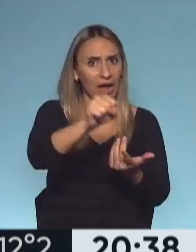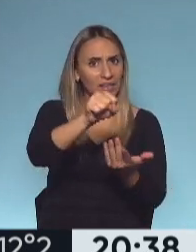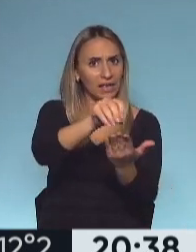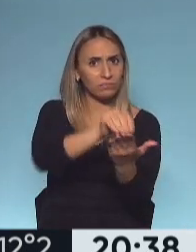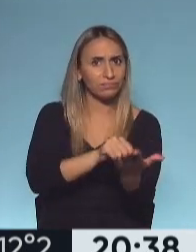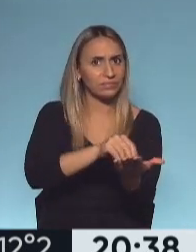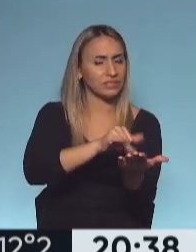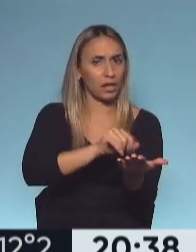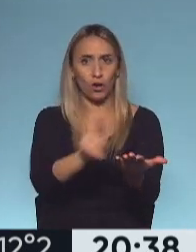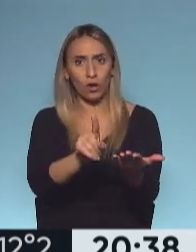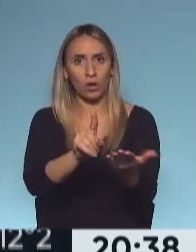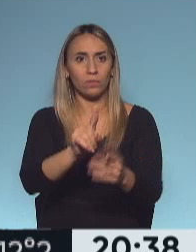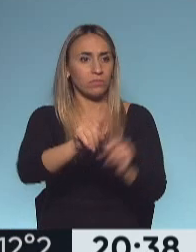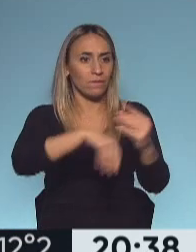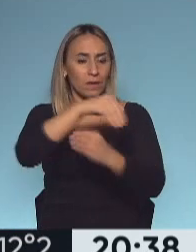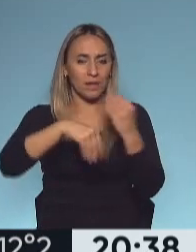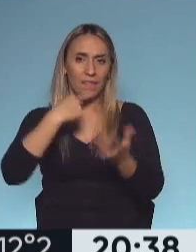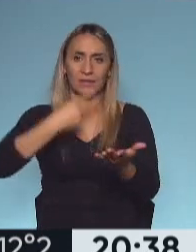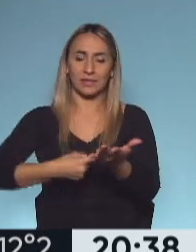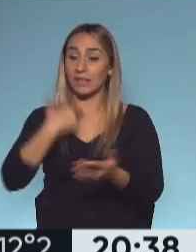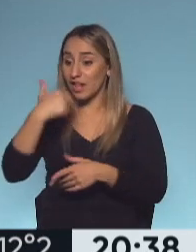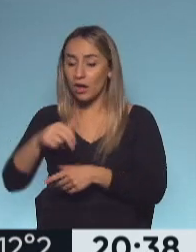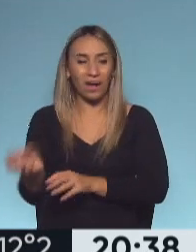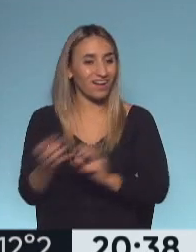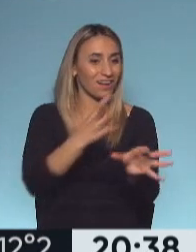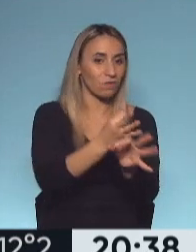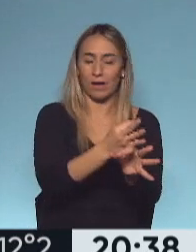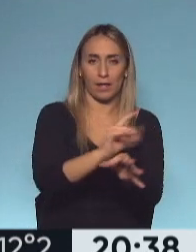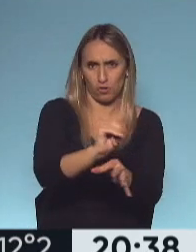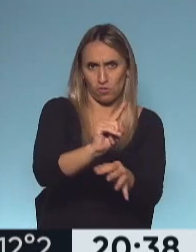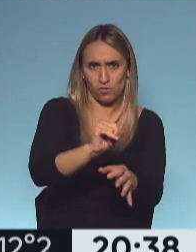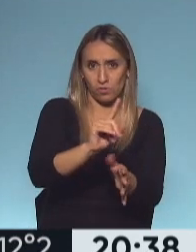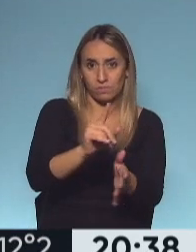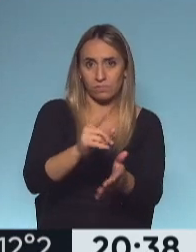o no aquellas familias que deciden no enviar a sus niños, niñas a la escuela.